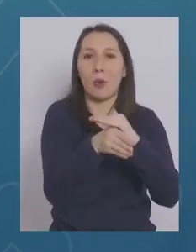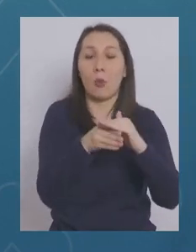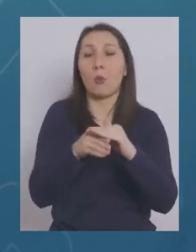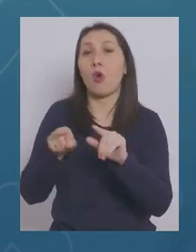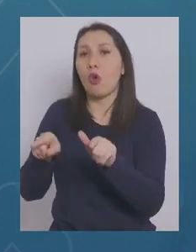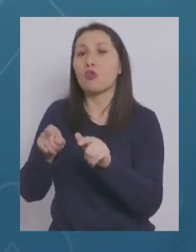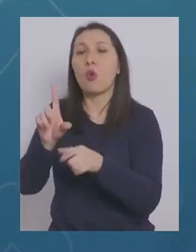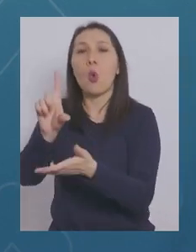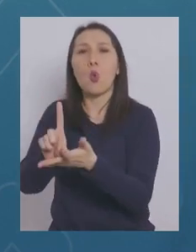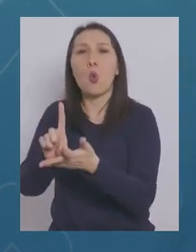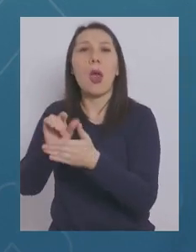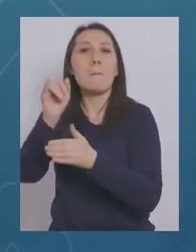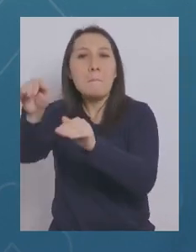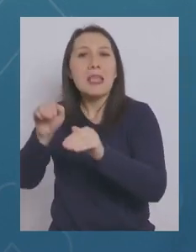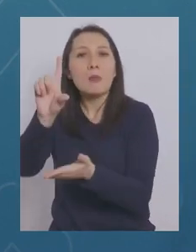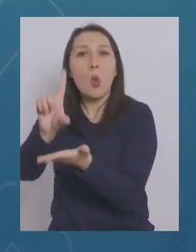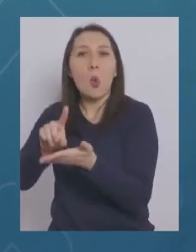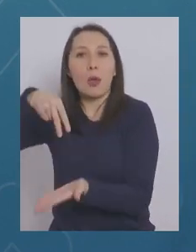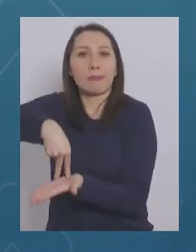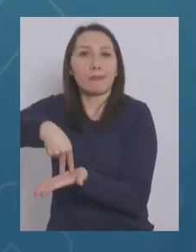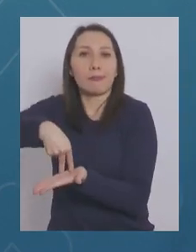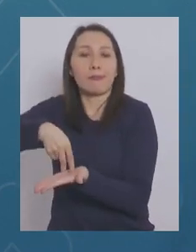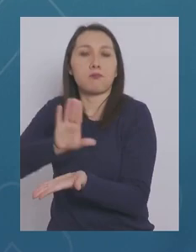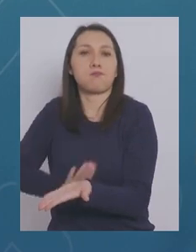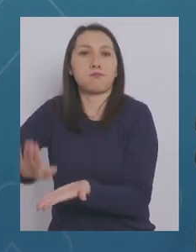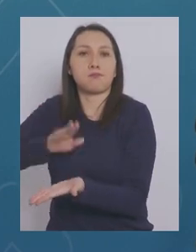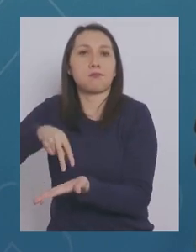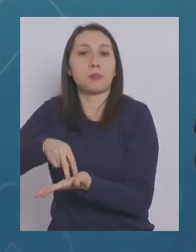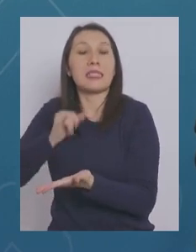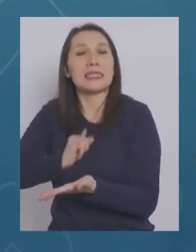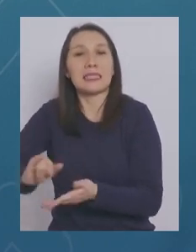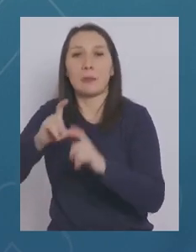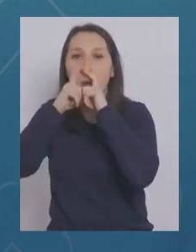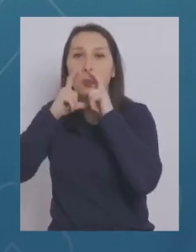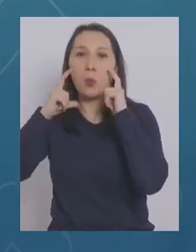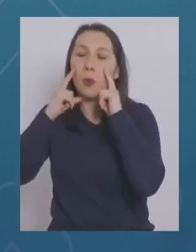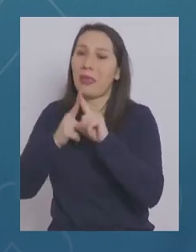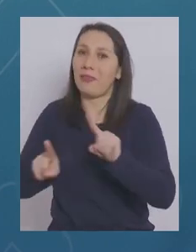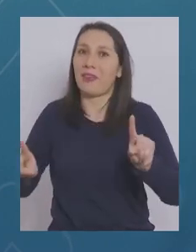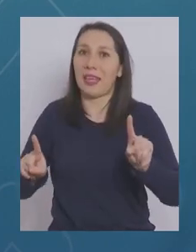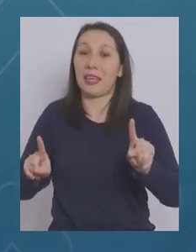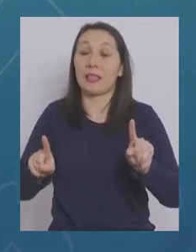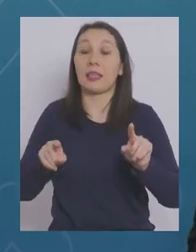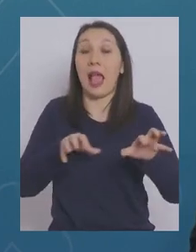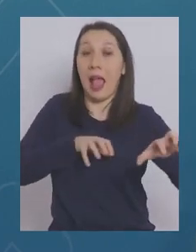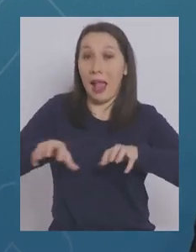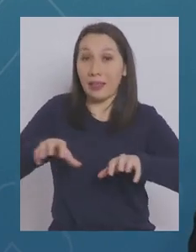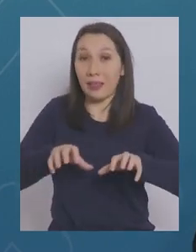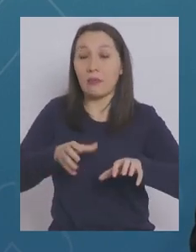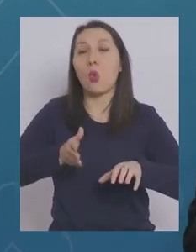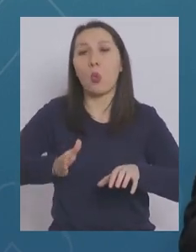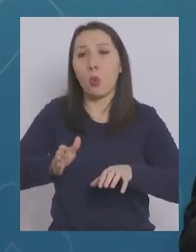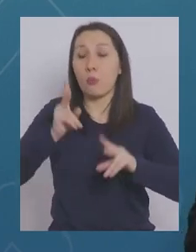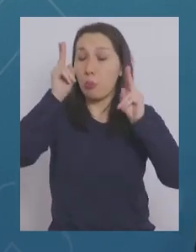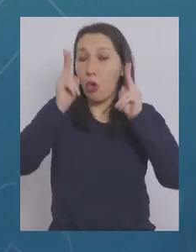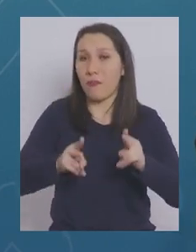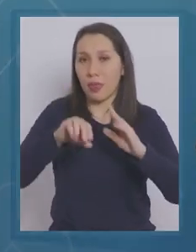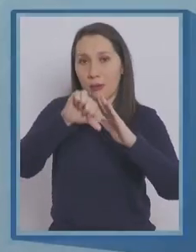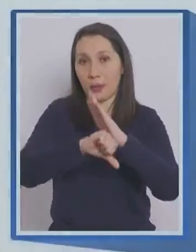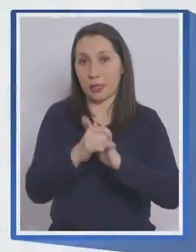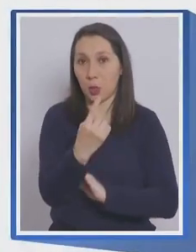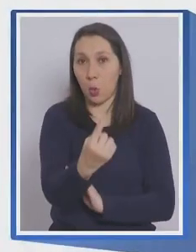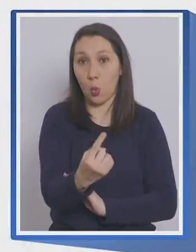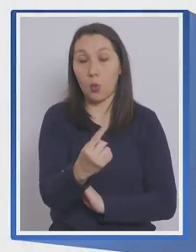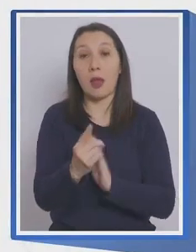existe ubicación fija y donde los asistentes mantienen su mascarilla constantemente puesta. Estas actividades continuarán prohibidas en cuarentena.